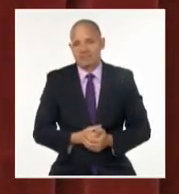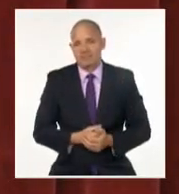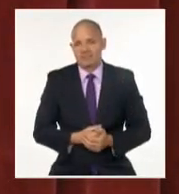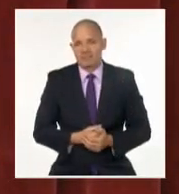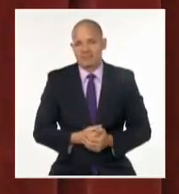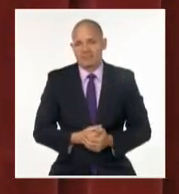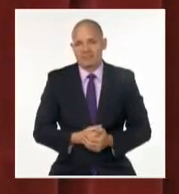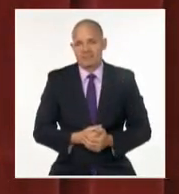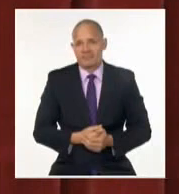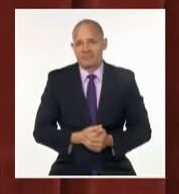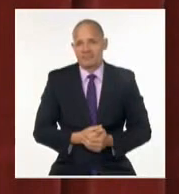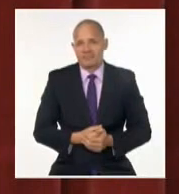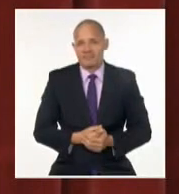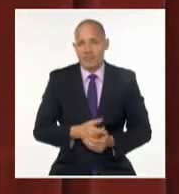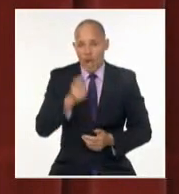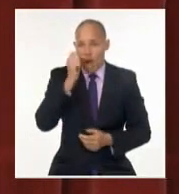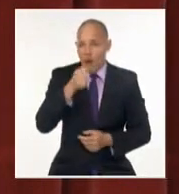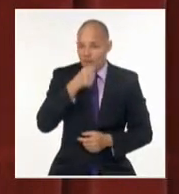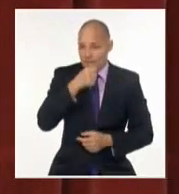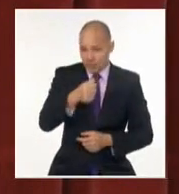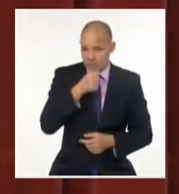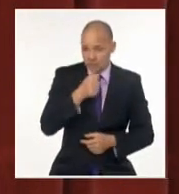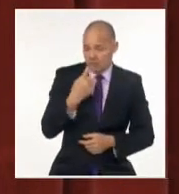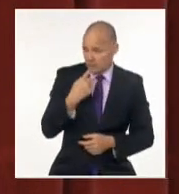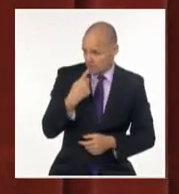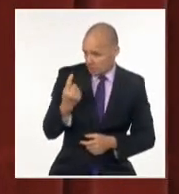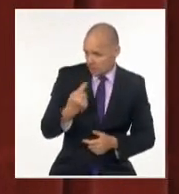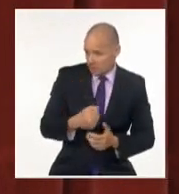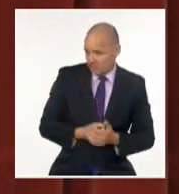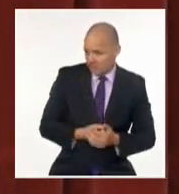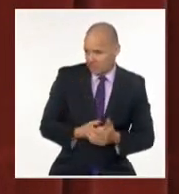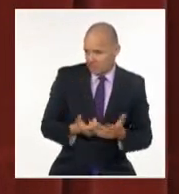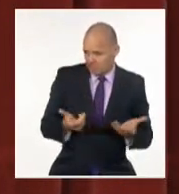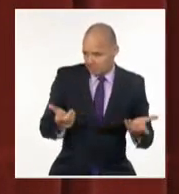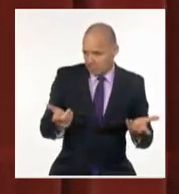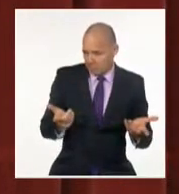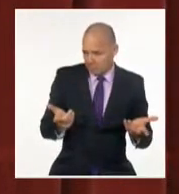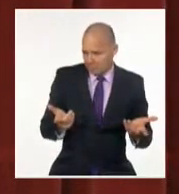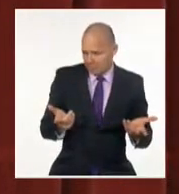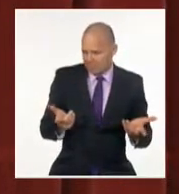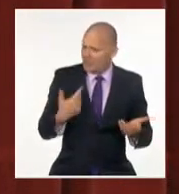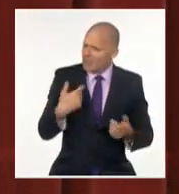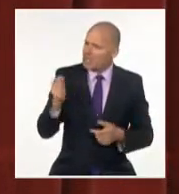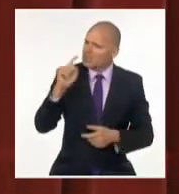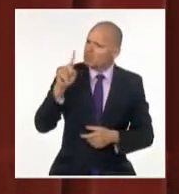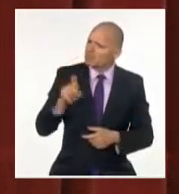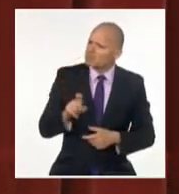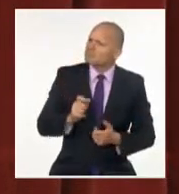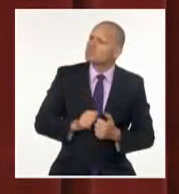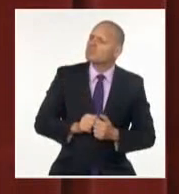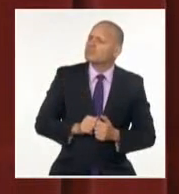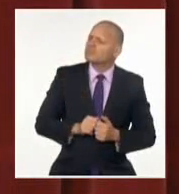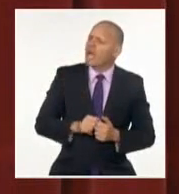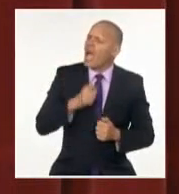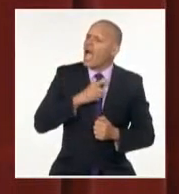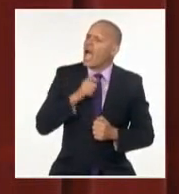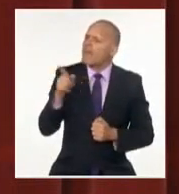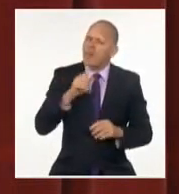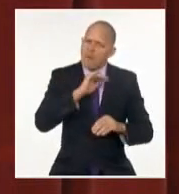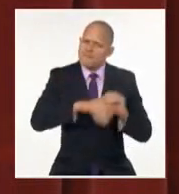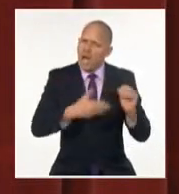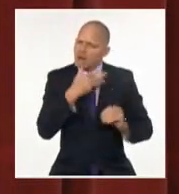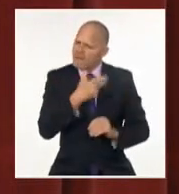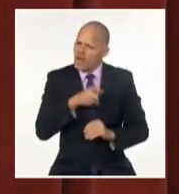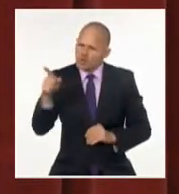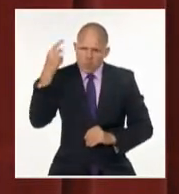Y le dice el periodista, ¿y qué piensa usted ahora de su hermano Fidel